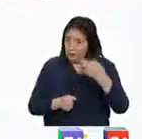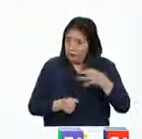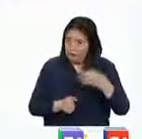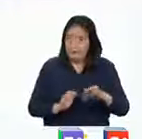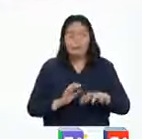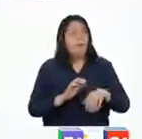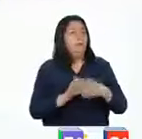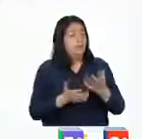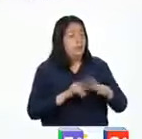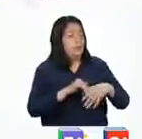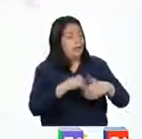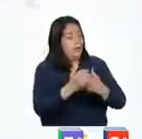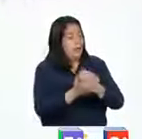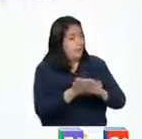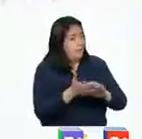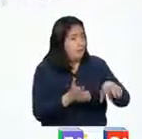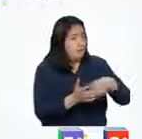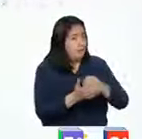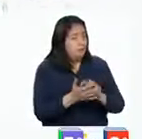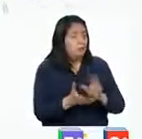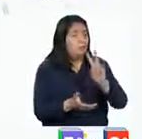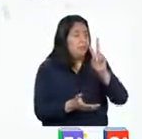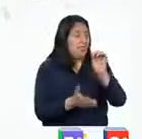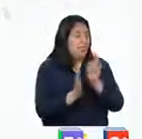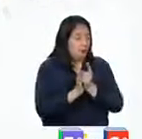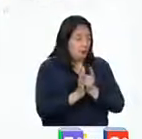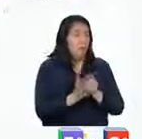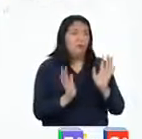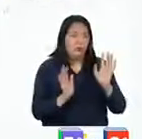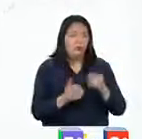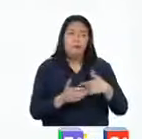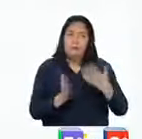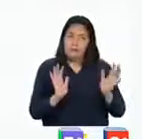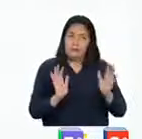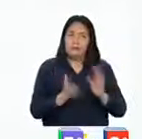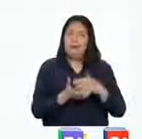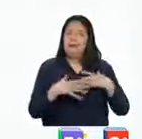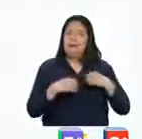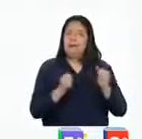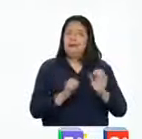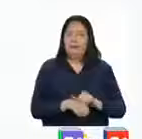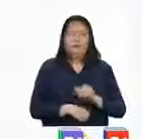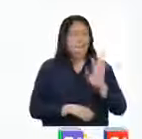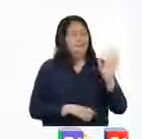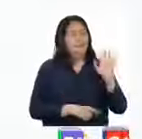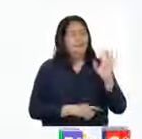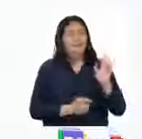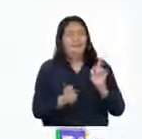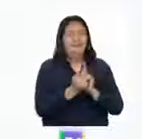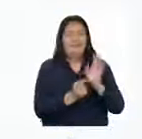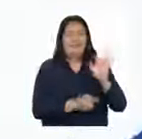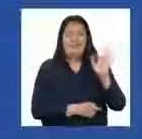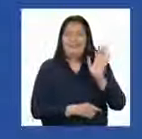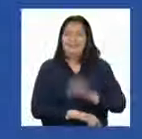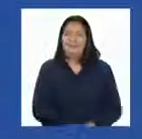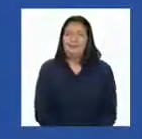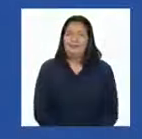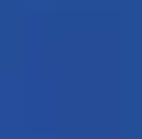lavarnos bien las manos con agua y con jabón durante 20 segundos al menos para mantenernos saludables. Nos vemos. Chao, chao.